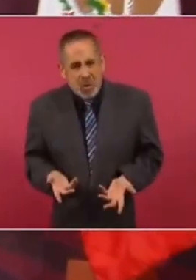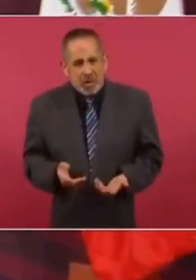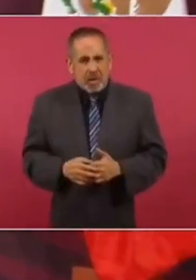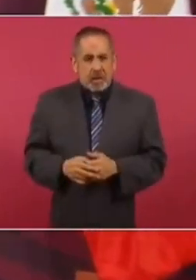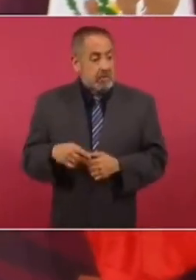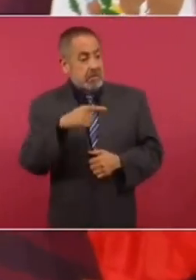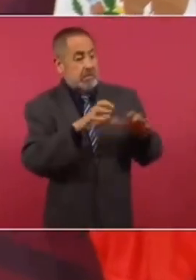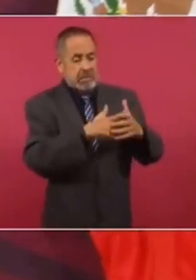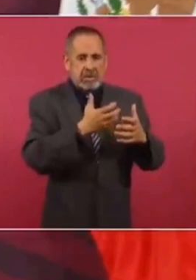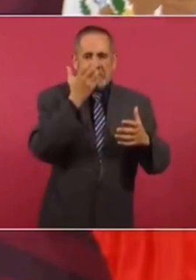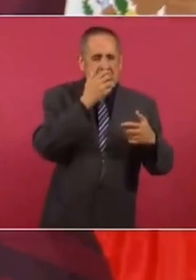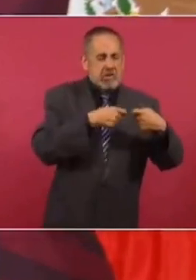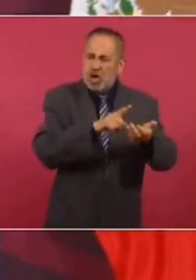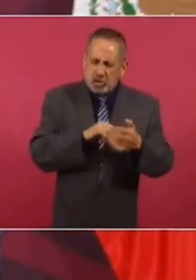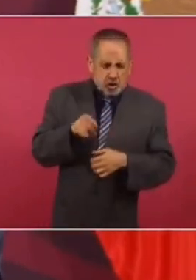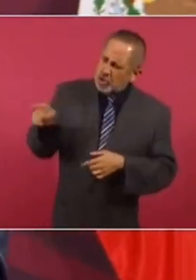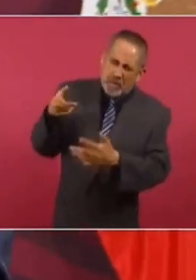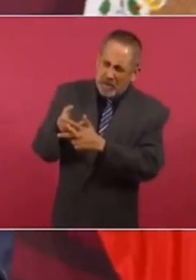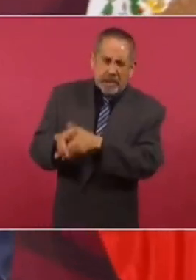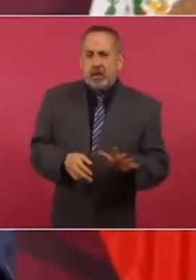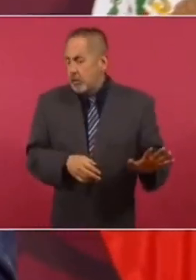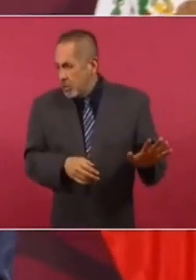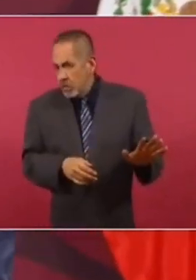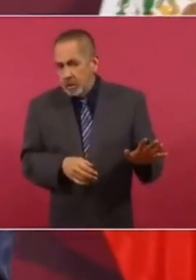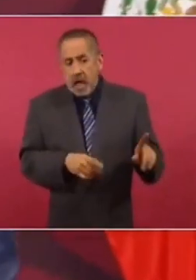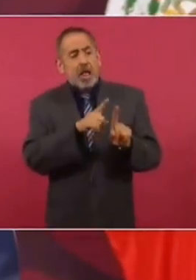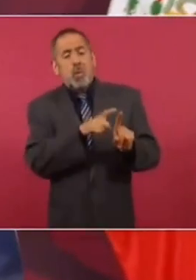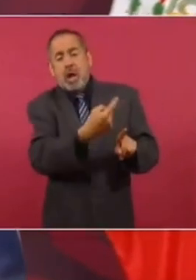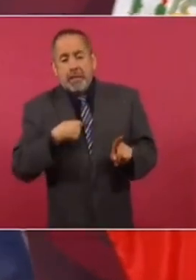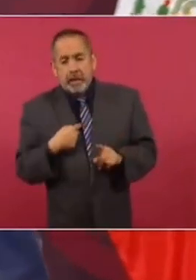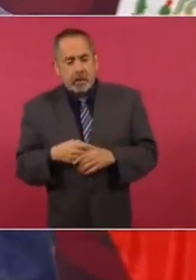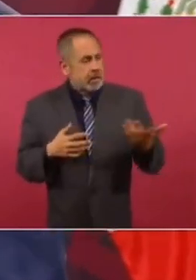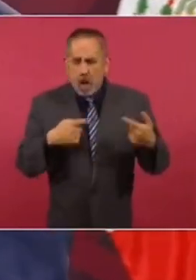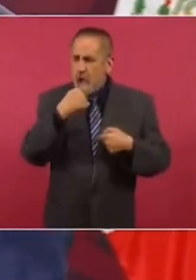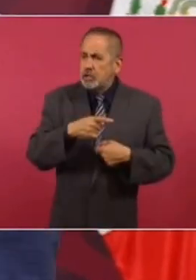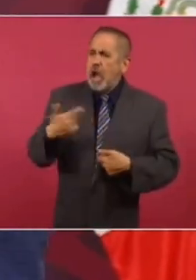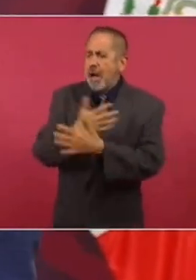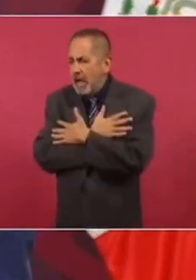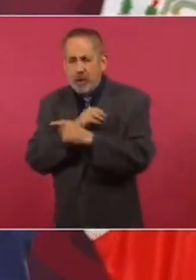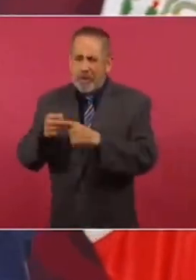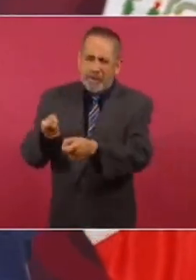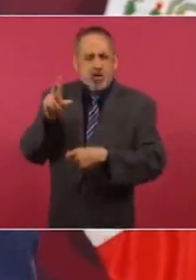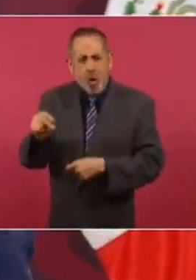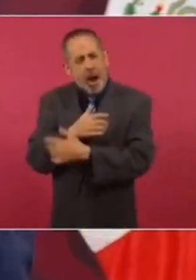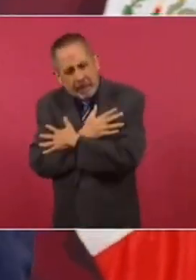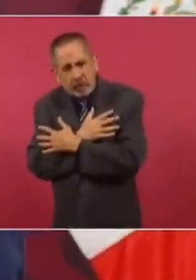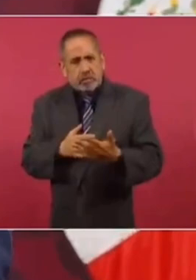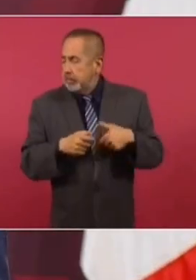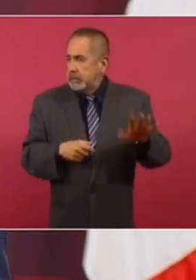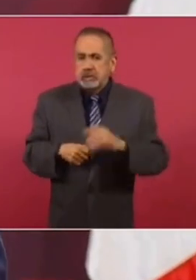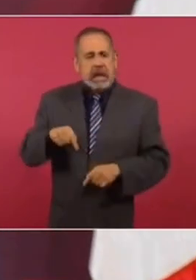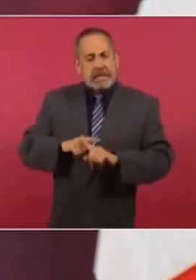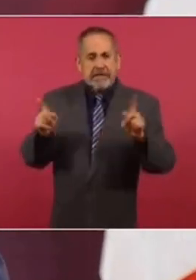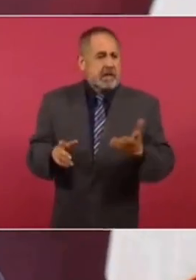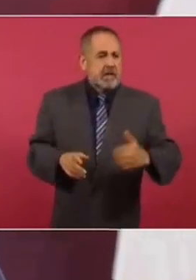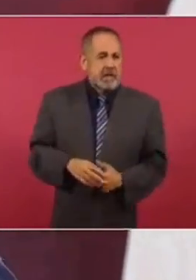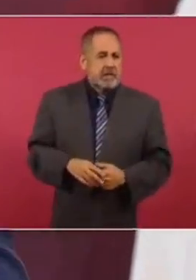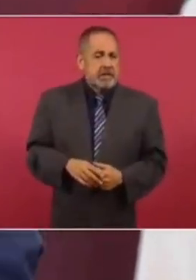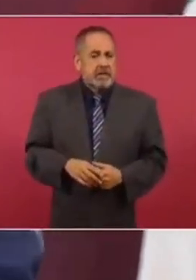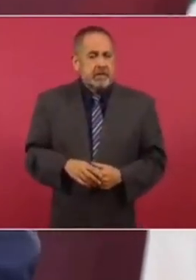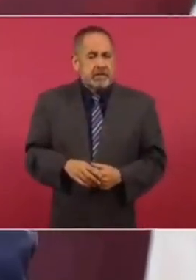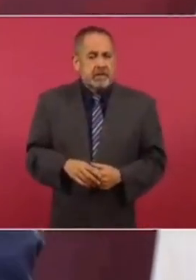los reaccionarios, conservadores, piensen de otra manera y se burglan de mí cuando digo abrazos, no balazos. Aquí es otra estrategia. Y pueden